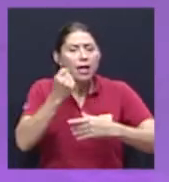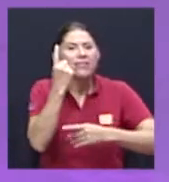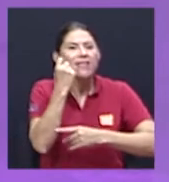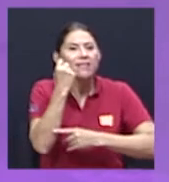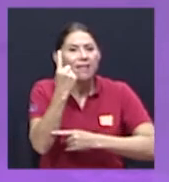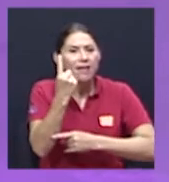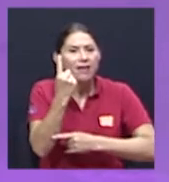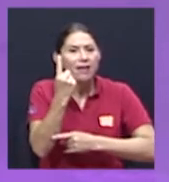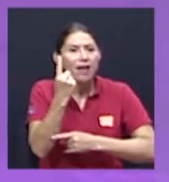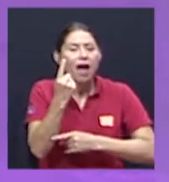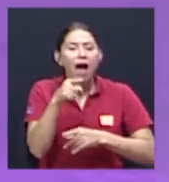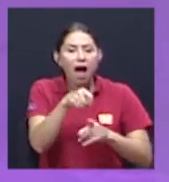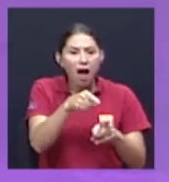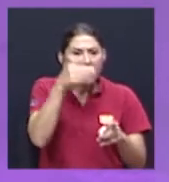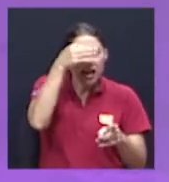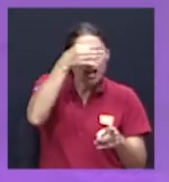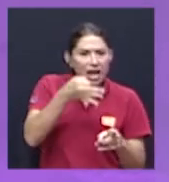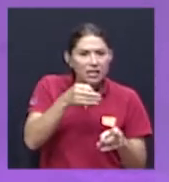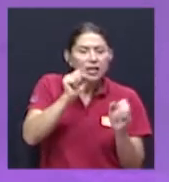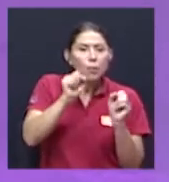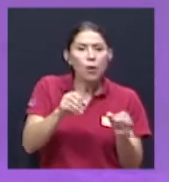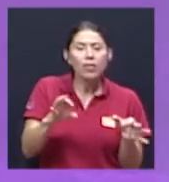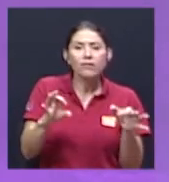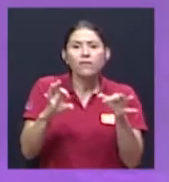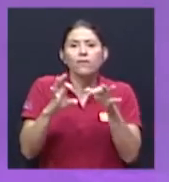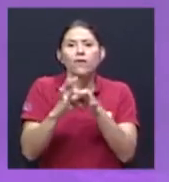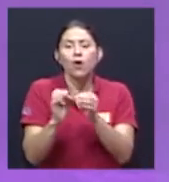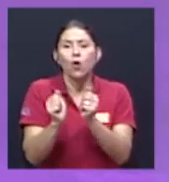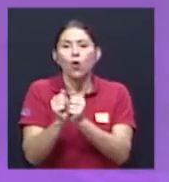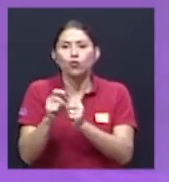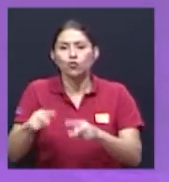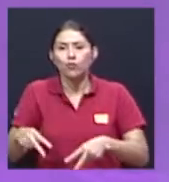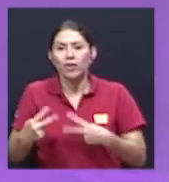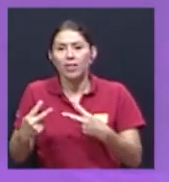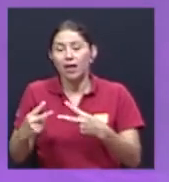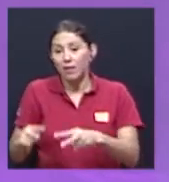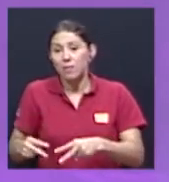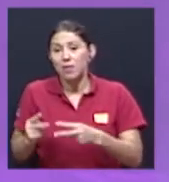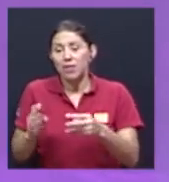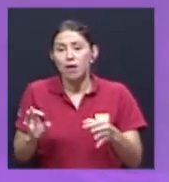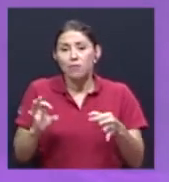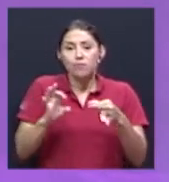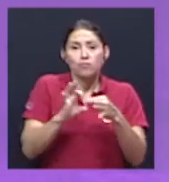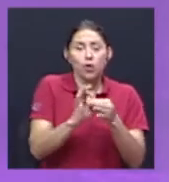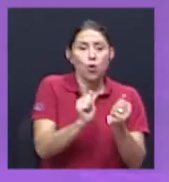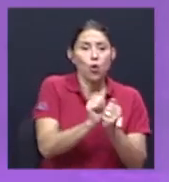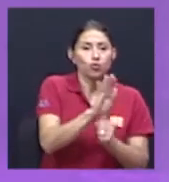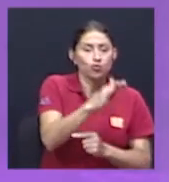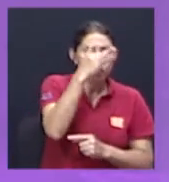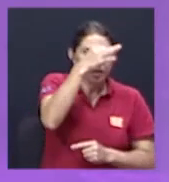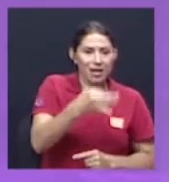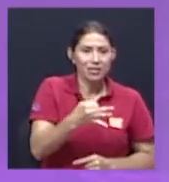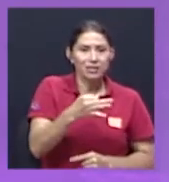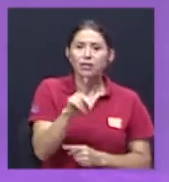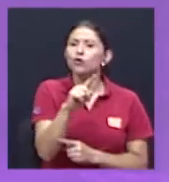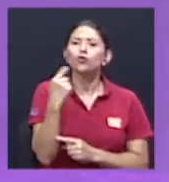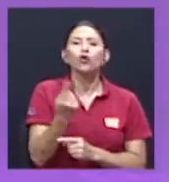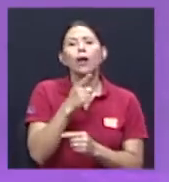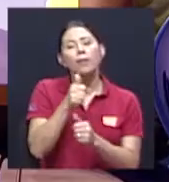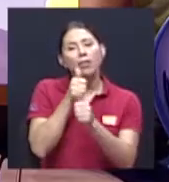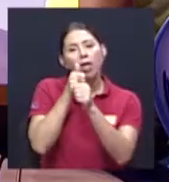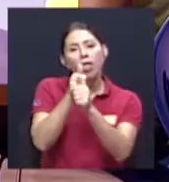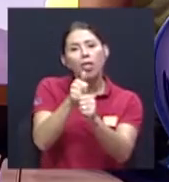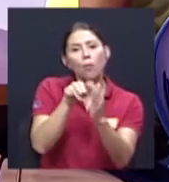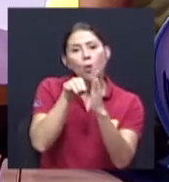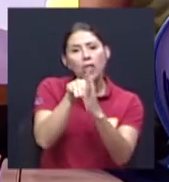creencia puede relacionarse con su vida y cómo relacionar su vida con la creencia, más que tratar de seguir un modelo que no